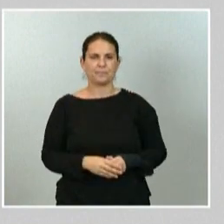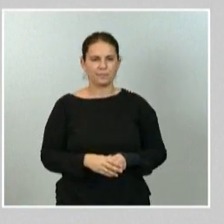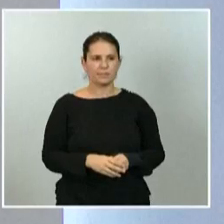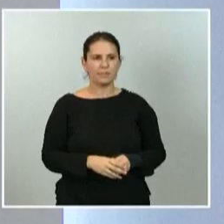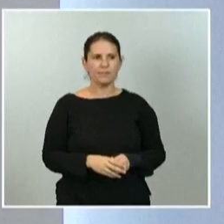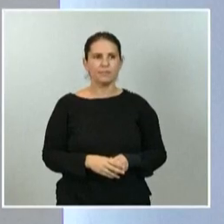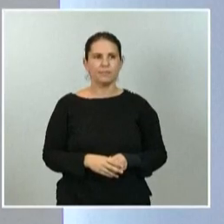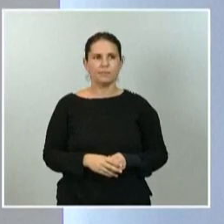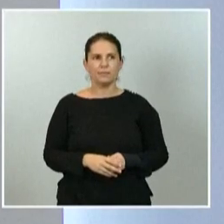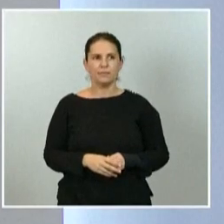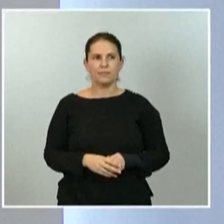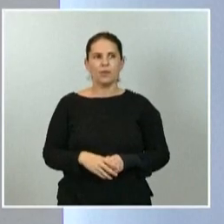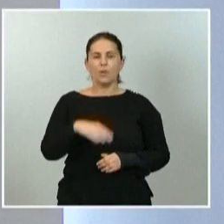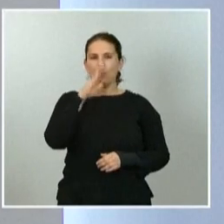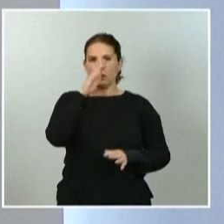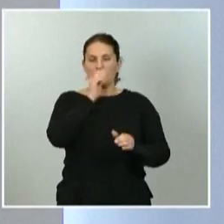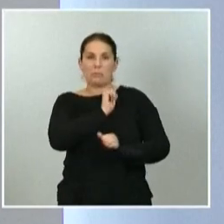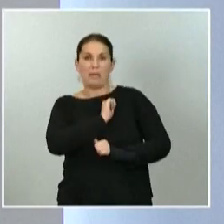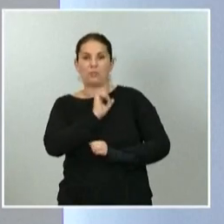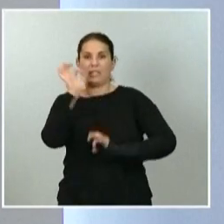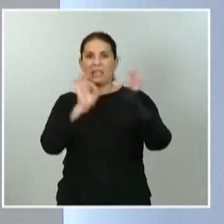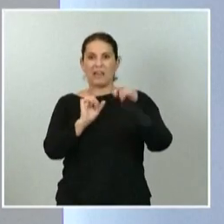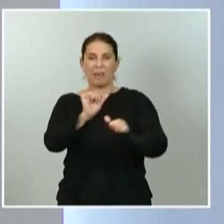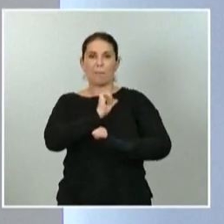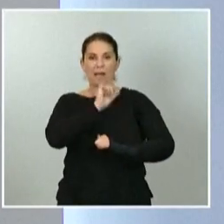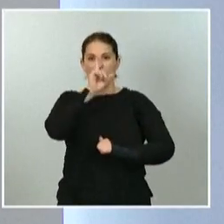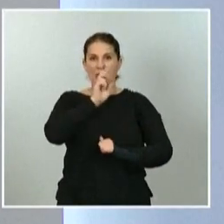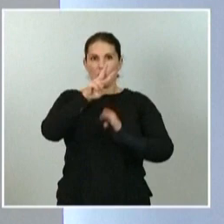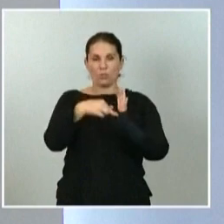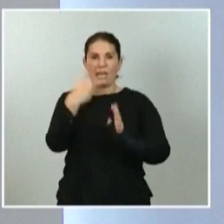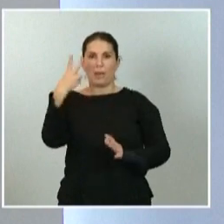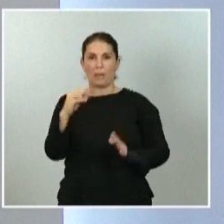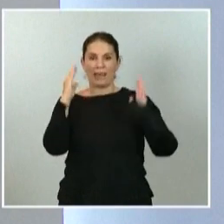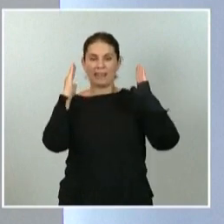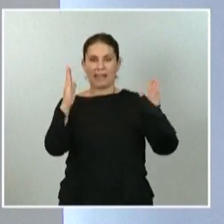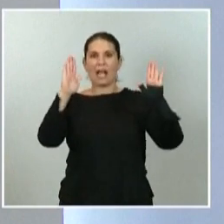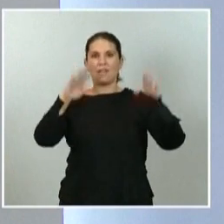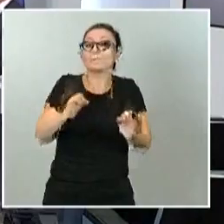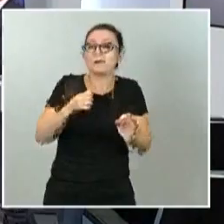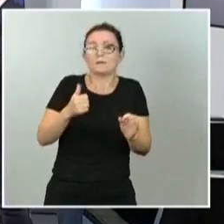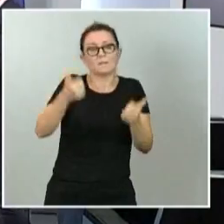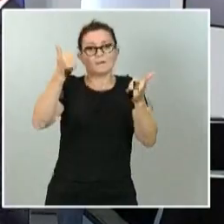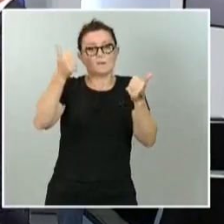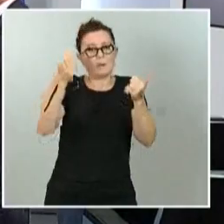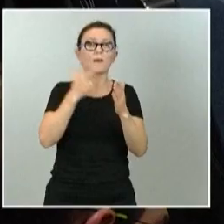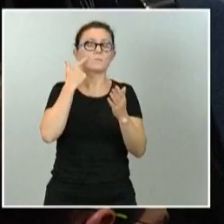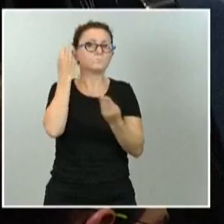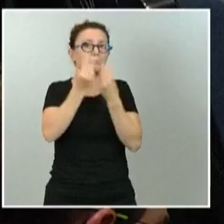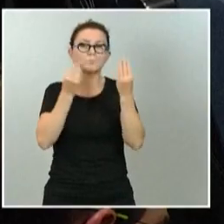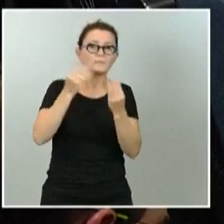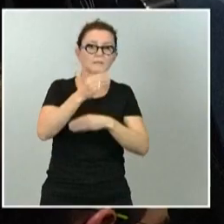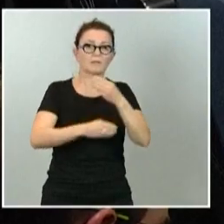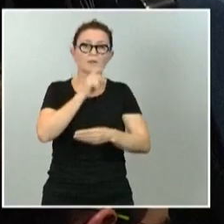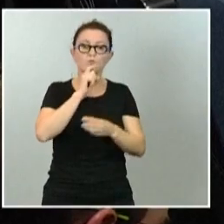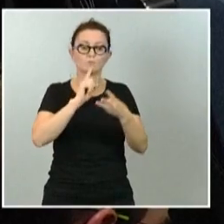esperamos que la tasa de paro en el ejercicio 2020 se sitúe en el entorno del 17%. Nadia Calviño también ha